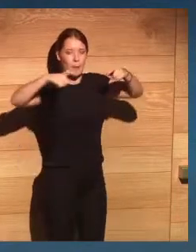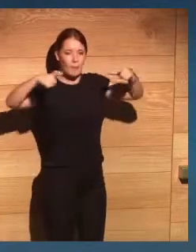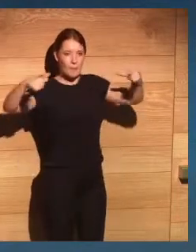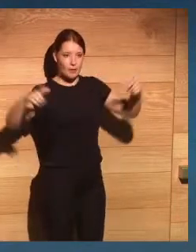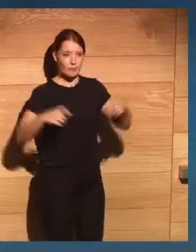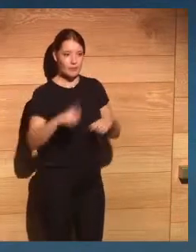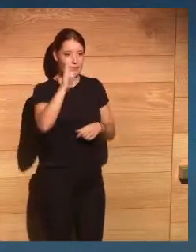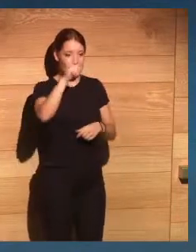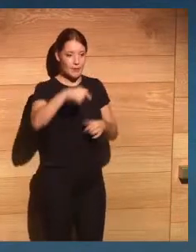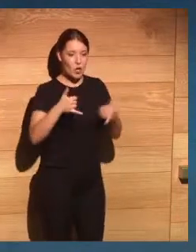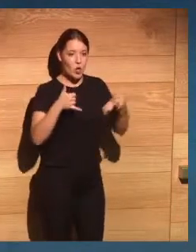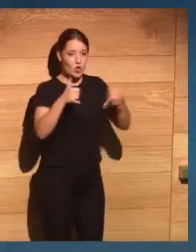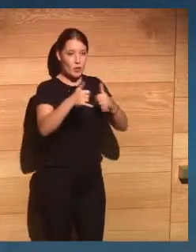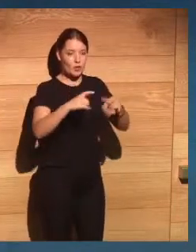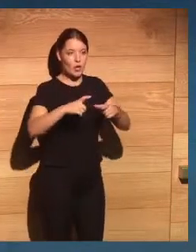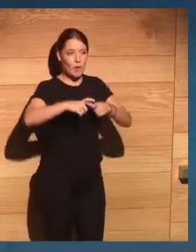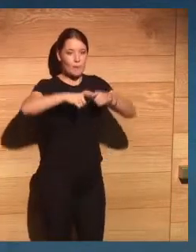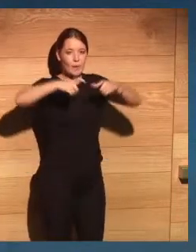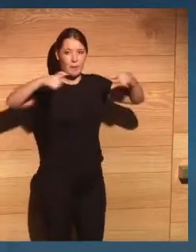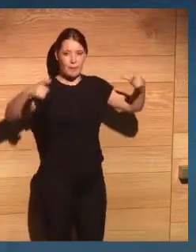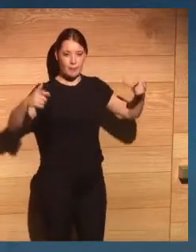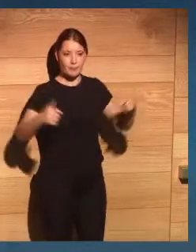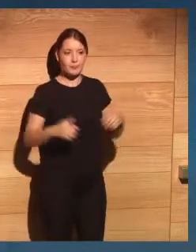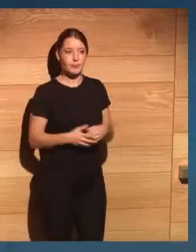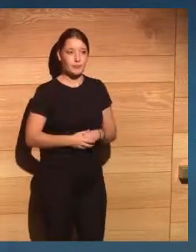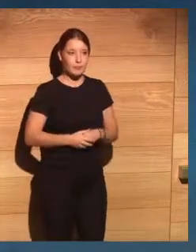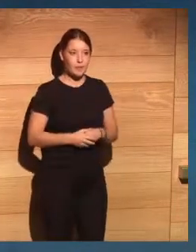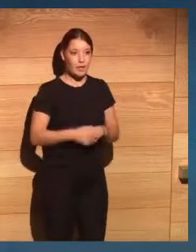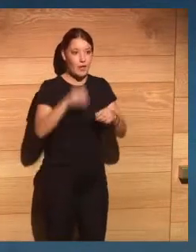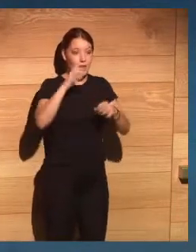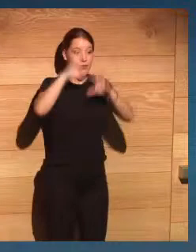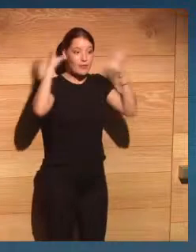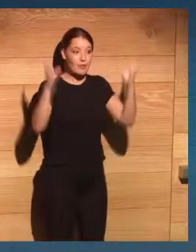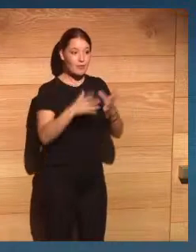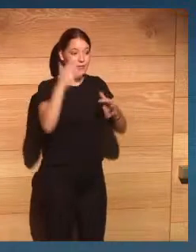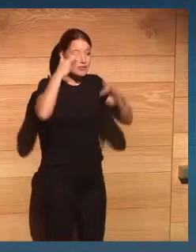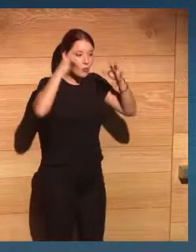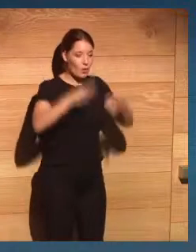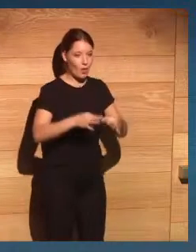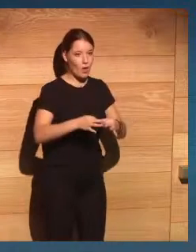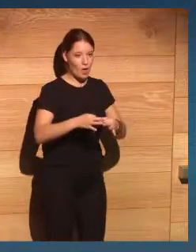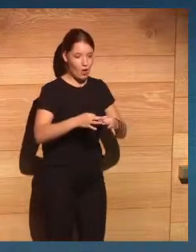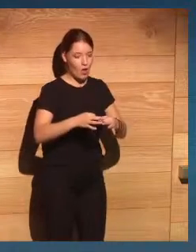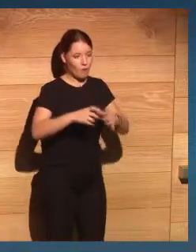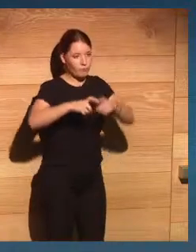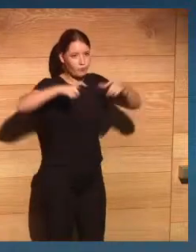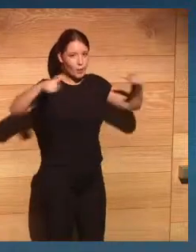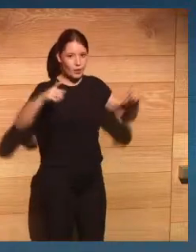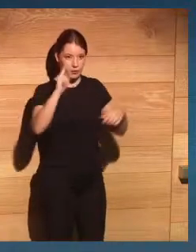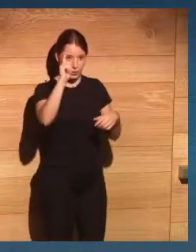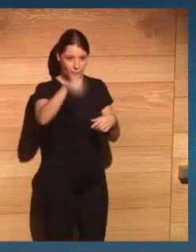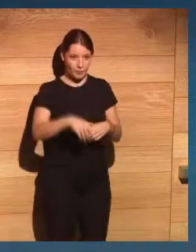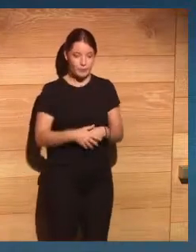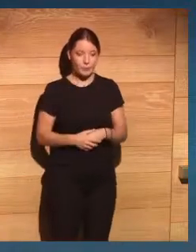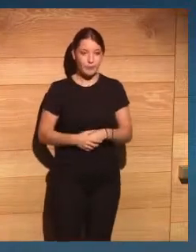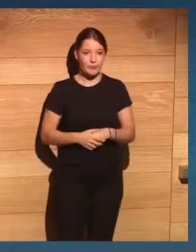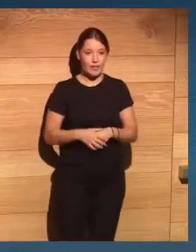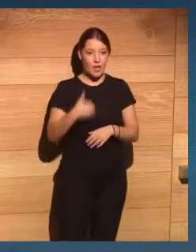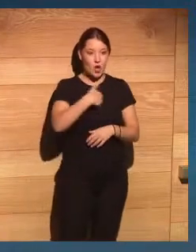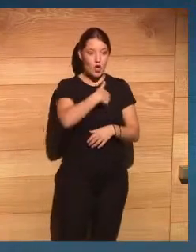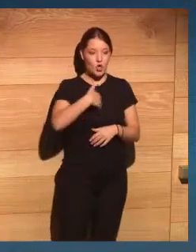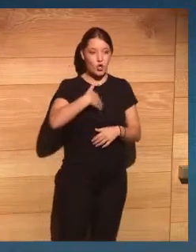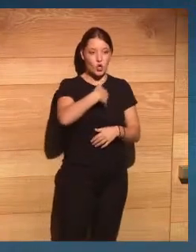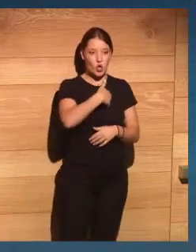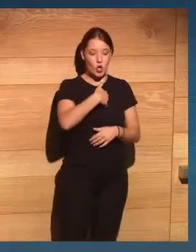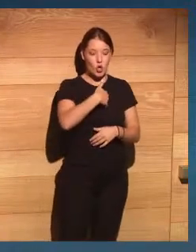o los de ciberseguridad que también llevan un crecimiento sostenido de un 30% desde hace años también con respecto al papel que pueden